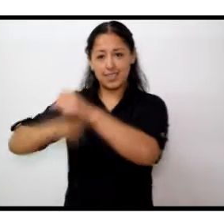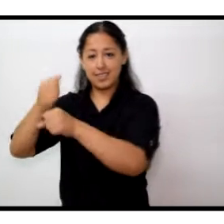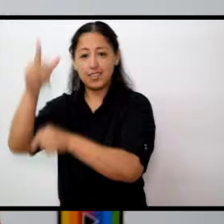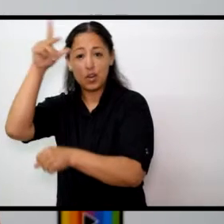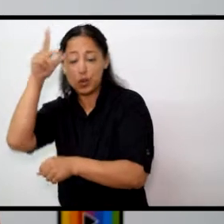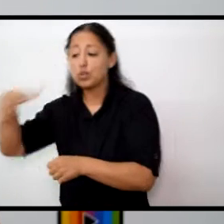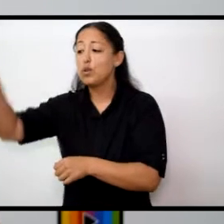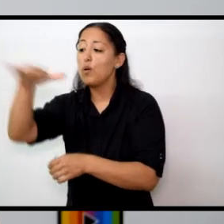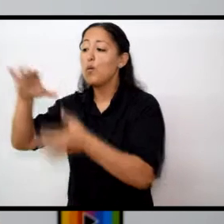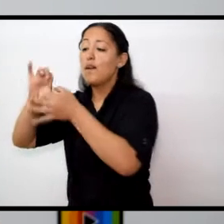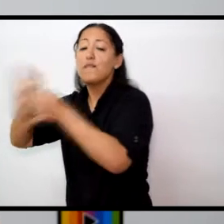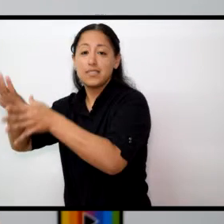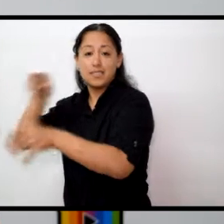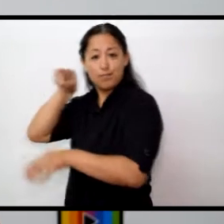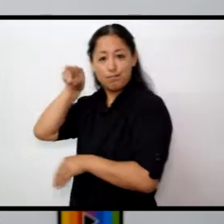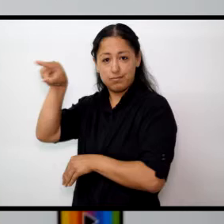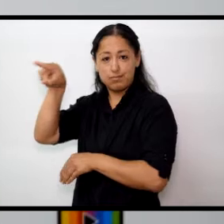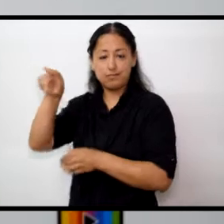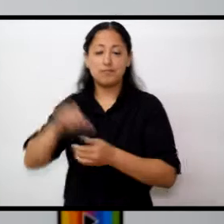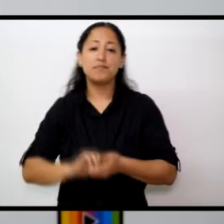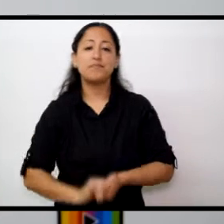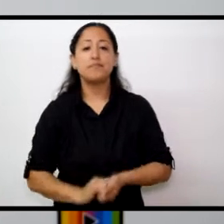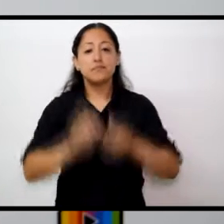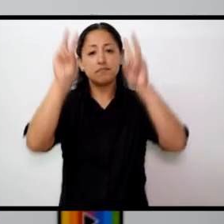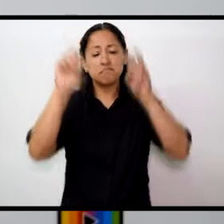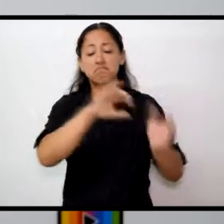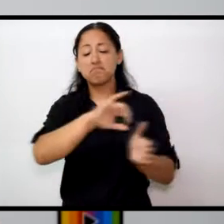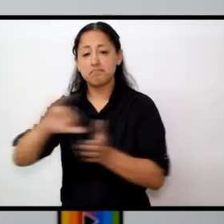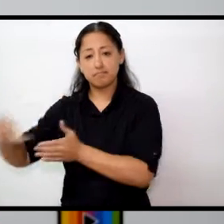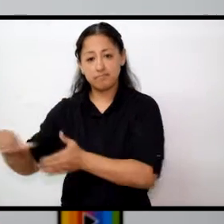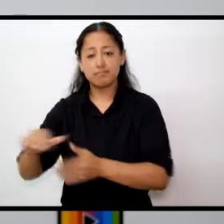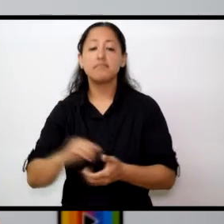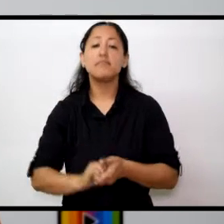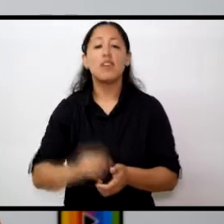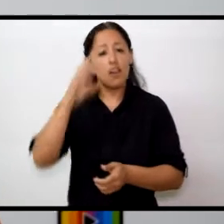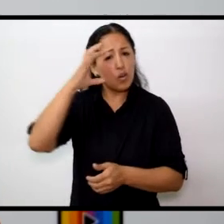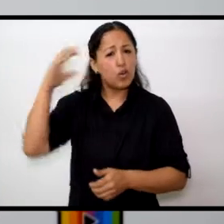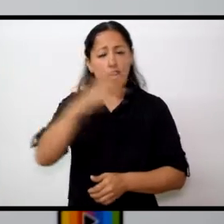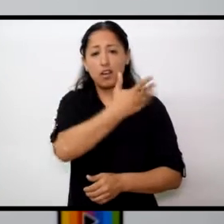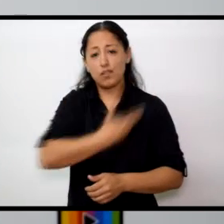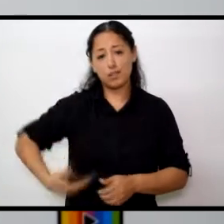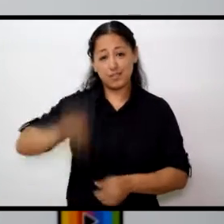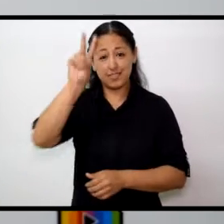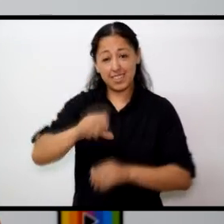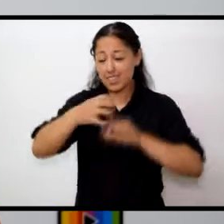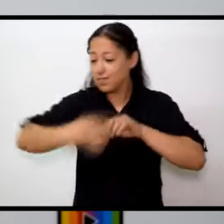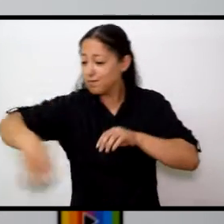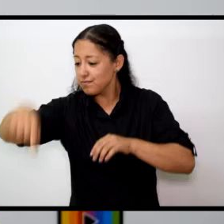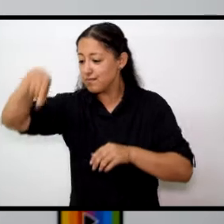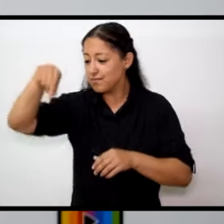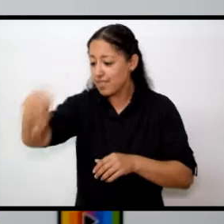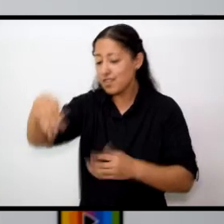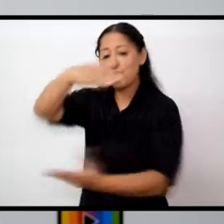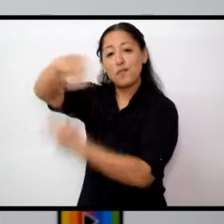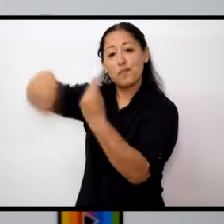entrerriana. Antes de finalizar esta edición, les recordamos que el gobierno de Chajarí, a través de su área de mujer y familia, busca